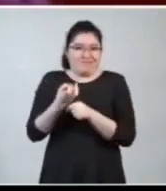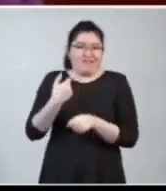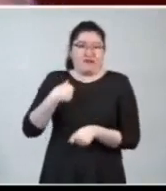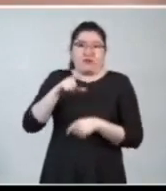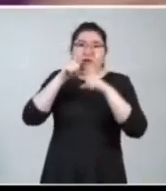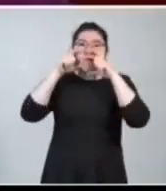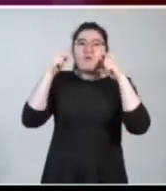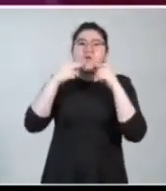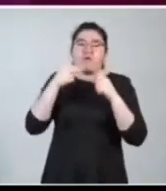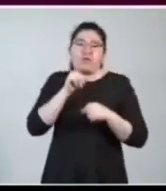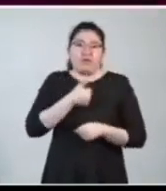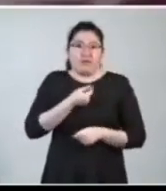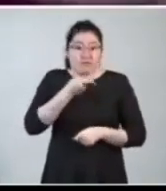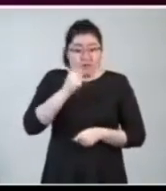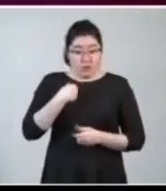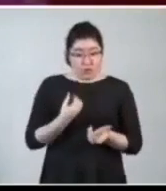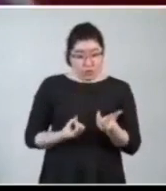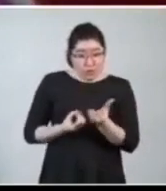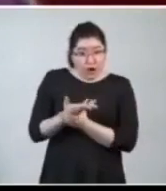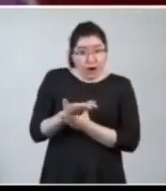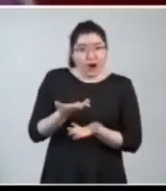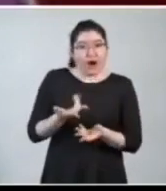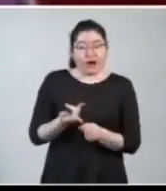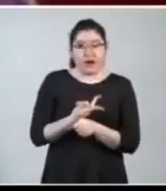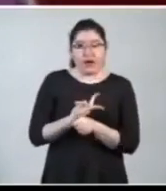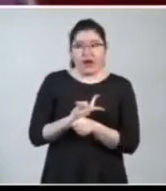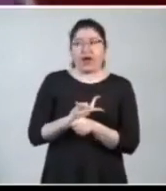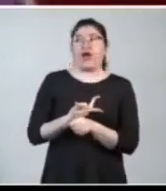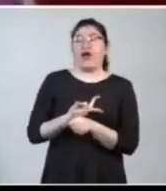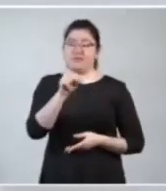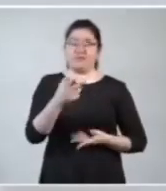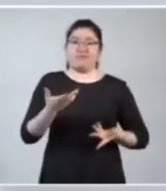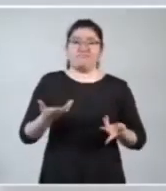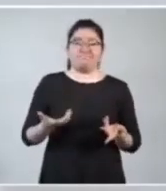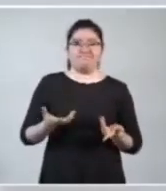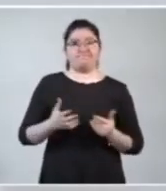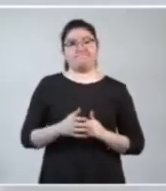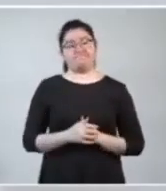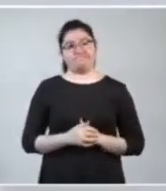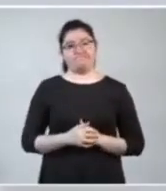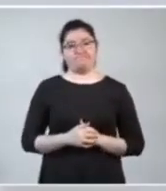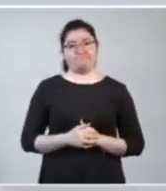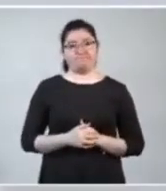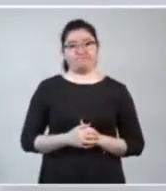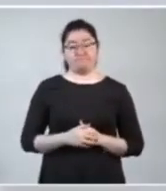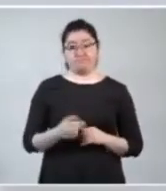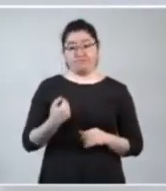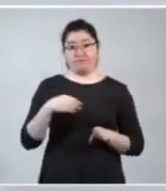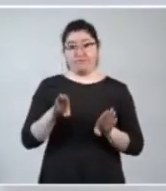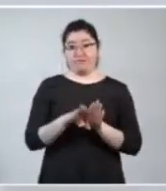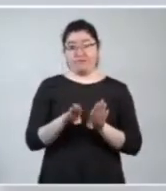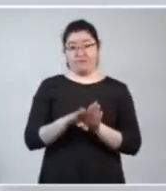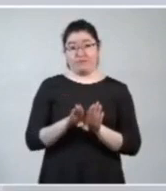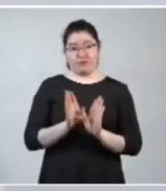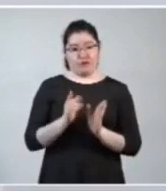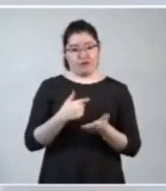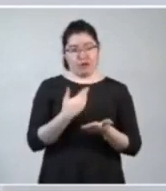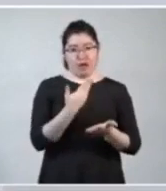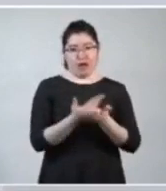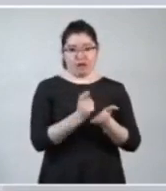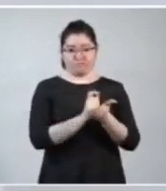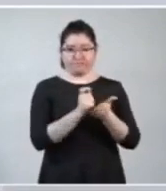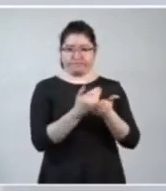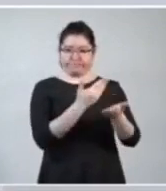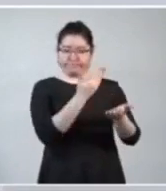aislarse 15 días por lo menos. Mario Molina, ganador del Nobel de Química, también participó en esta videoconferencia. Y anunció que